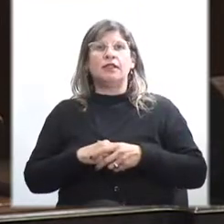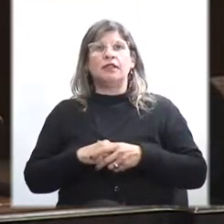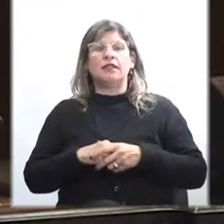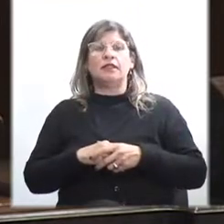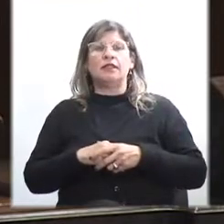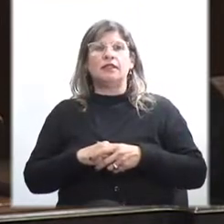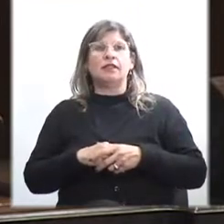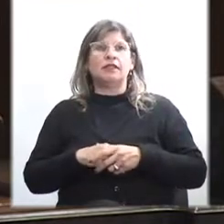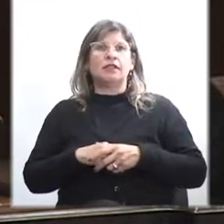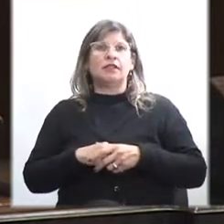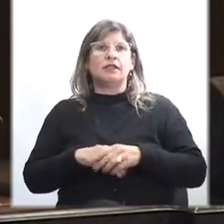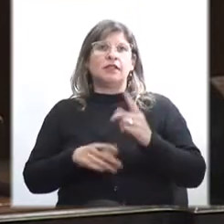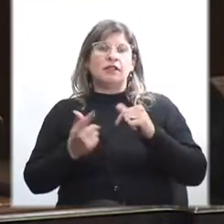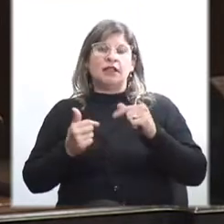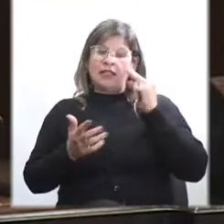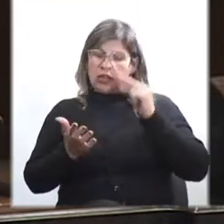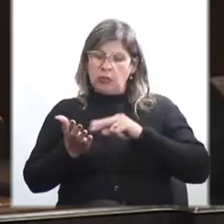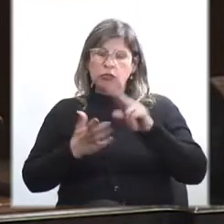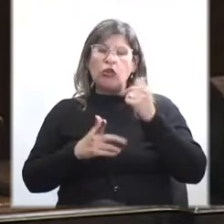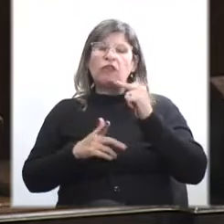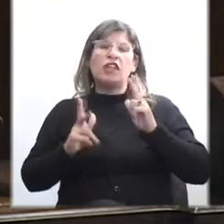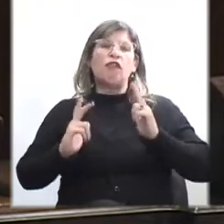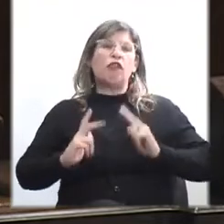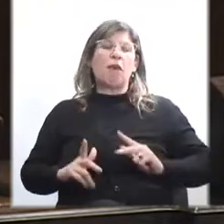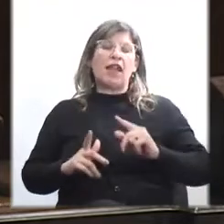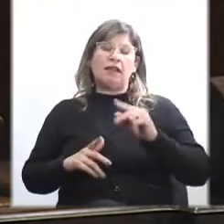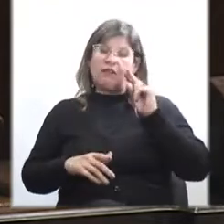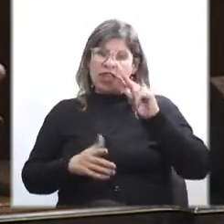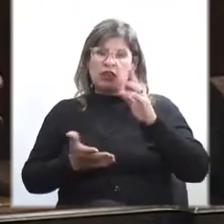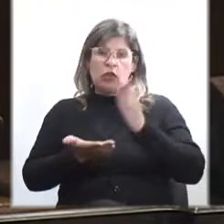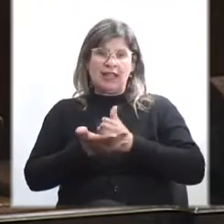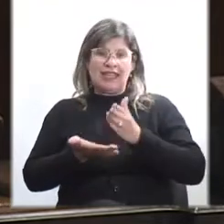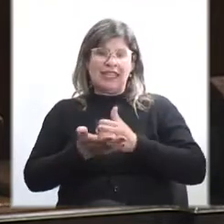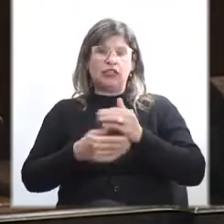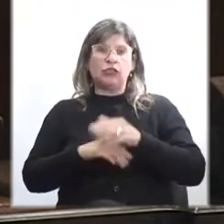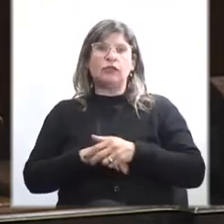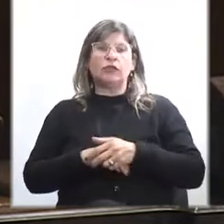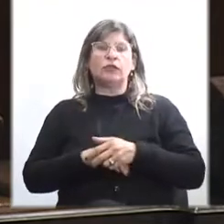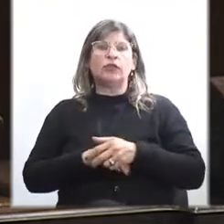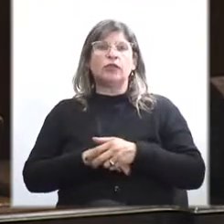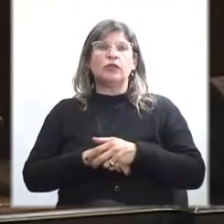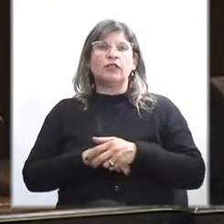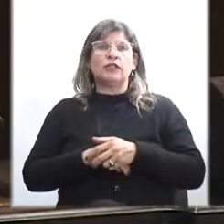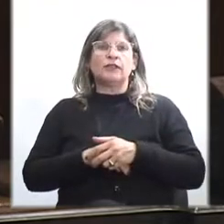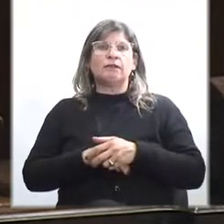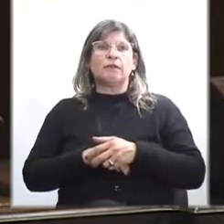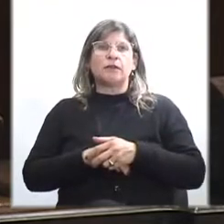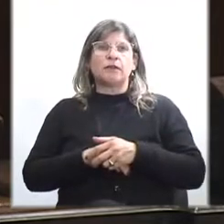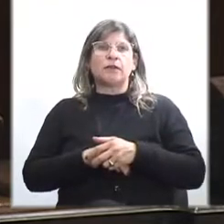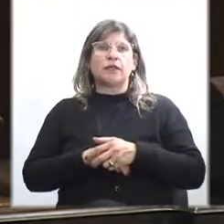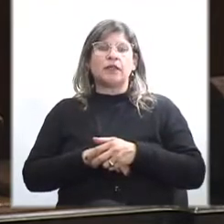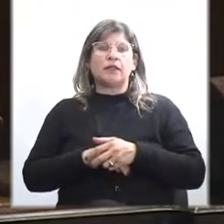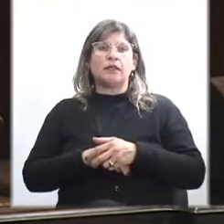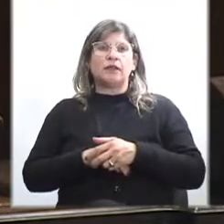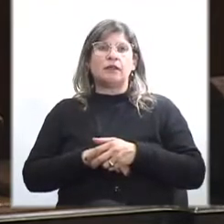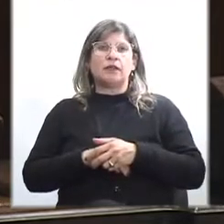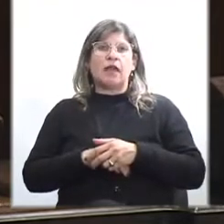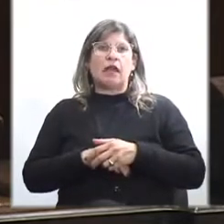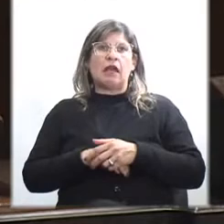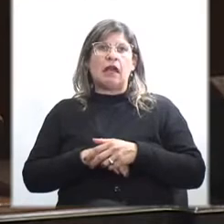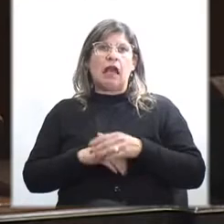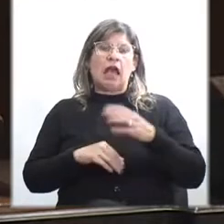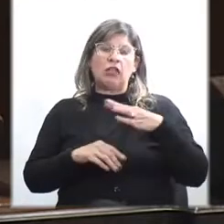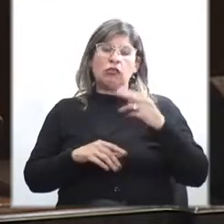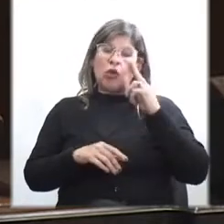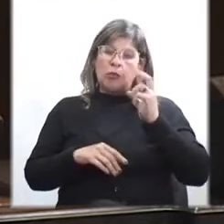Pero viendo el derecho desde el punto de vista formal y no en el fondo, pues el derecho en primera instancia forma, hay una lectura